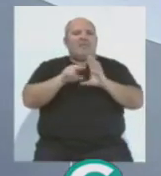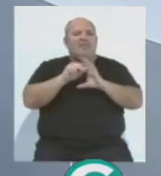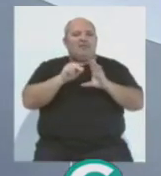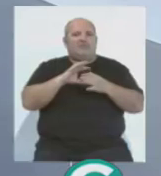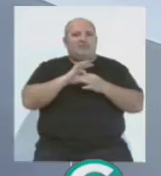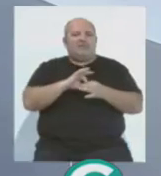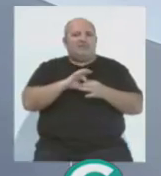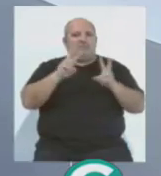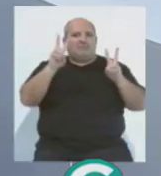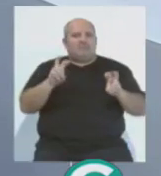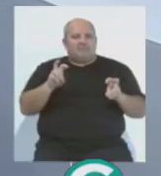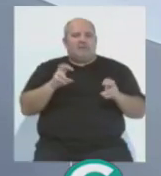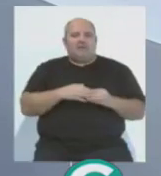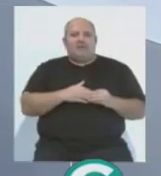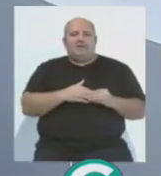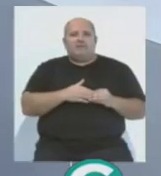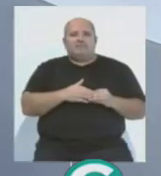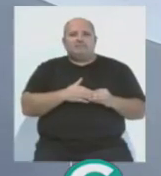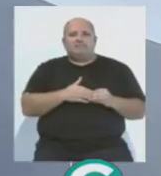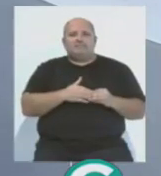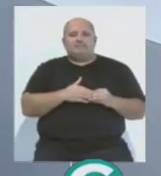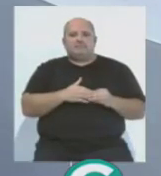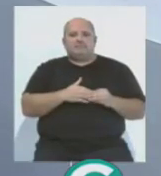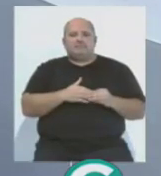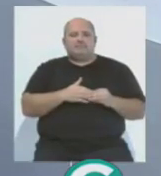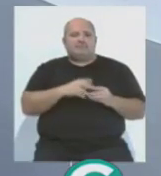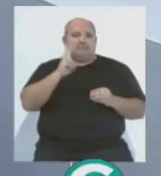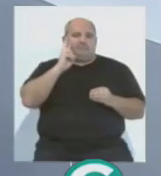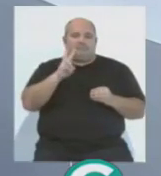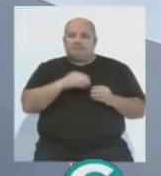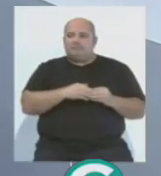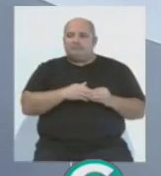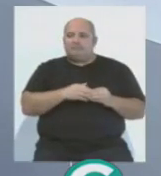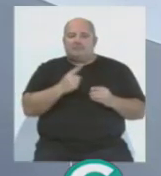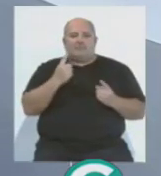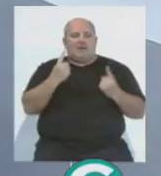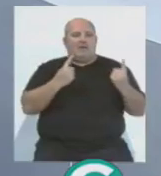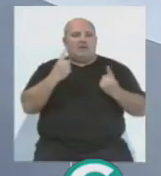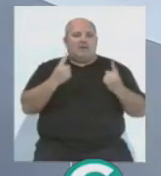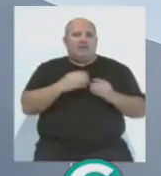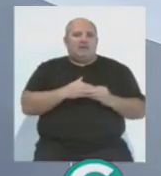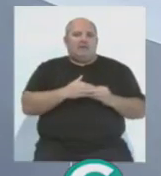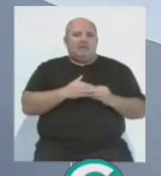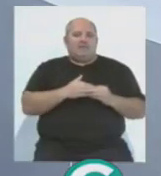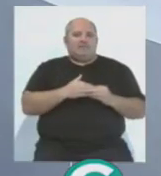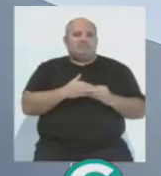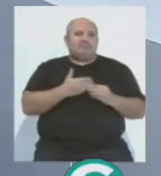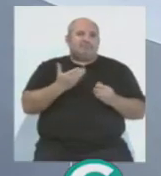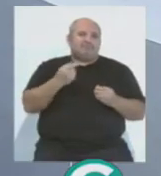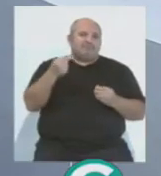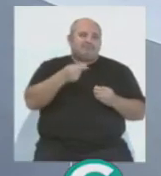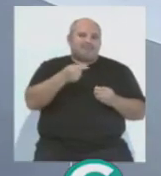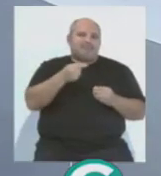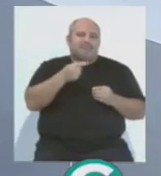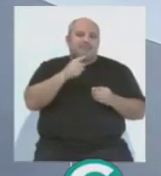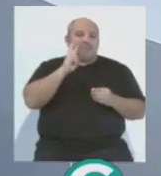donde se ven algunas cosas. Lo lamentable de